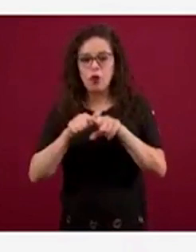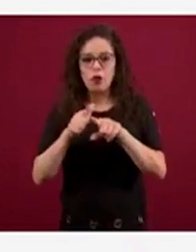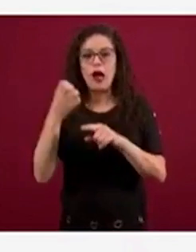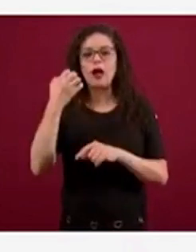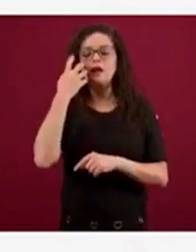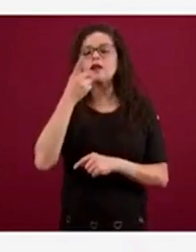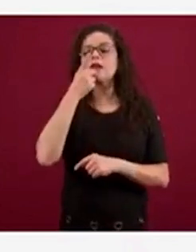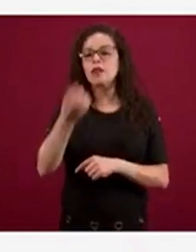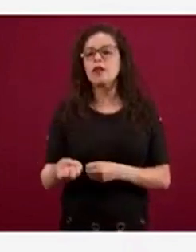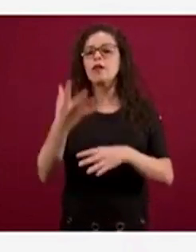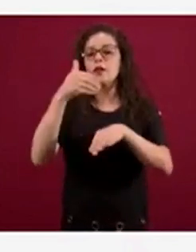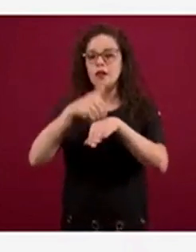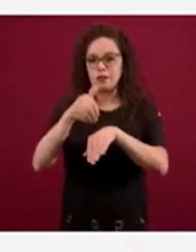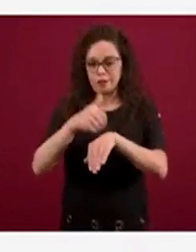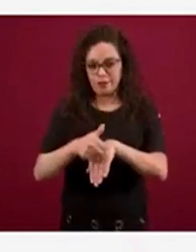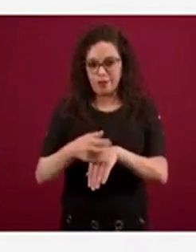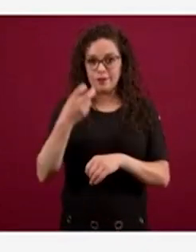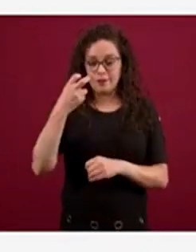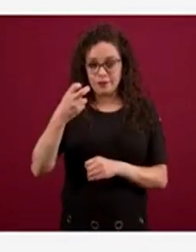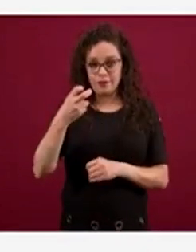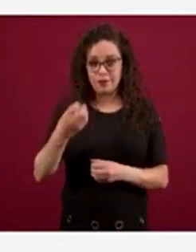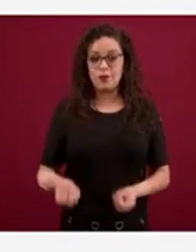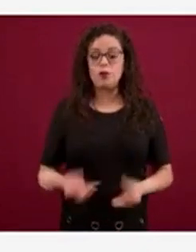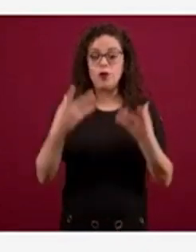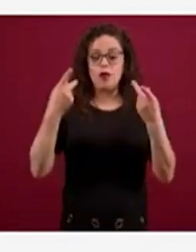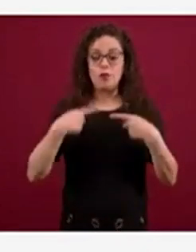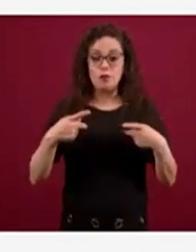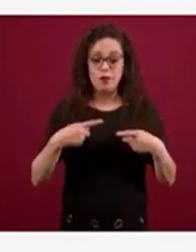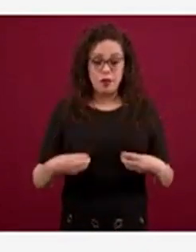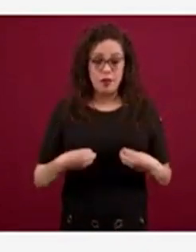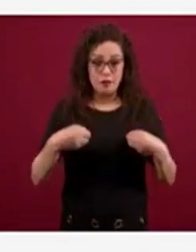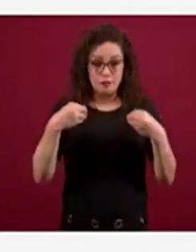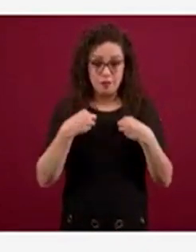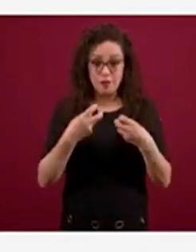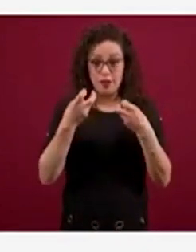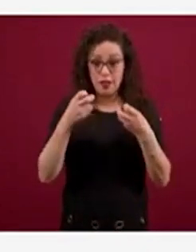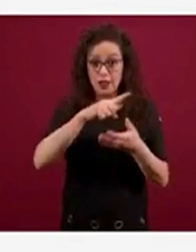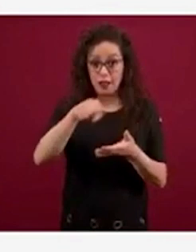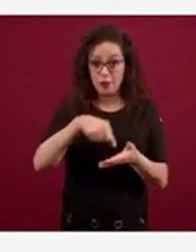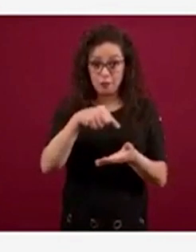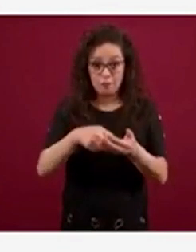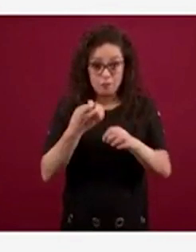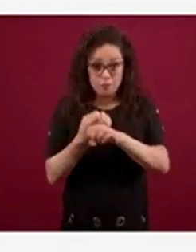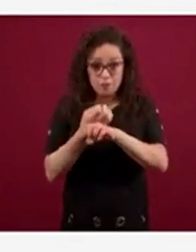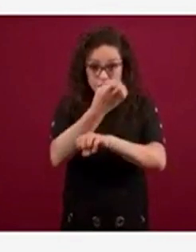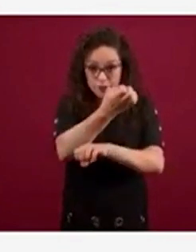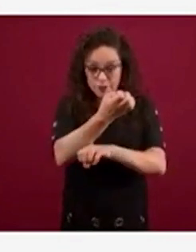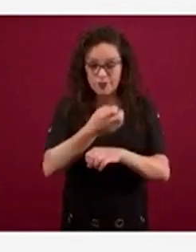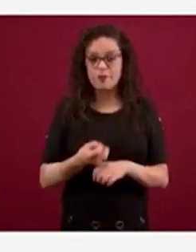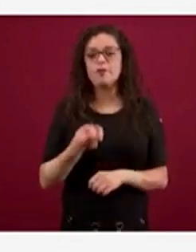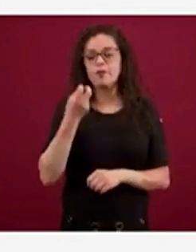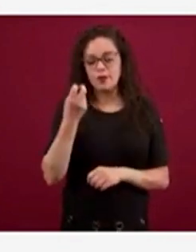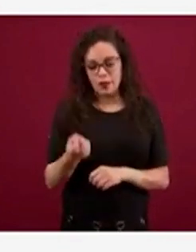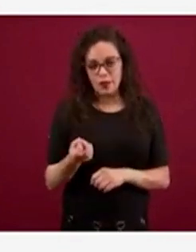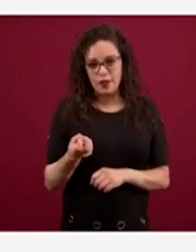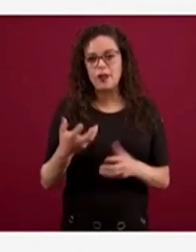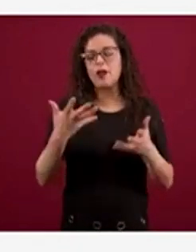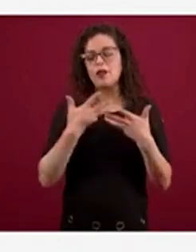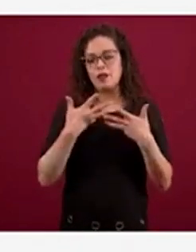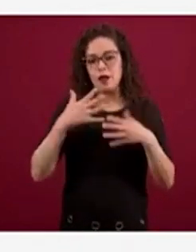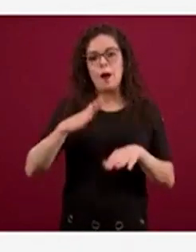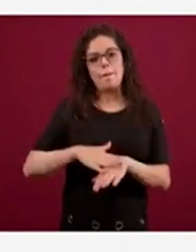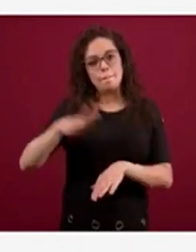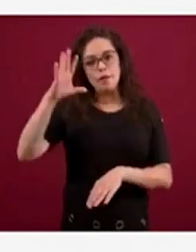donde la base poblacional, es decir, la cantidad de personas que residen en ese estado, pues entonces tenemos mayor